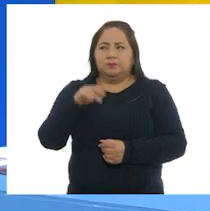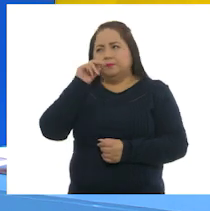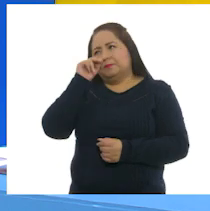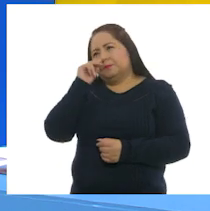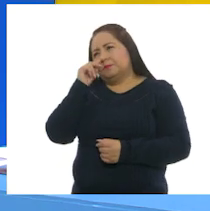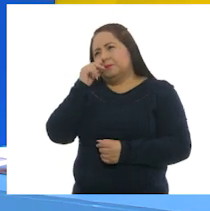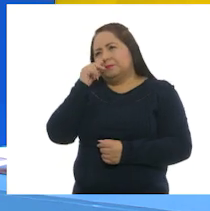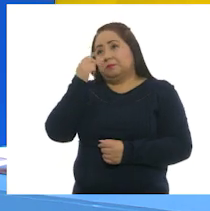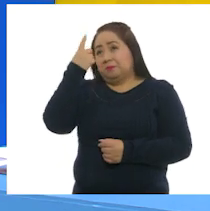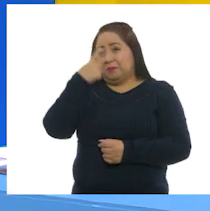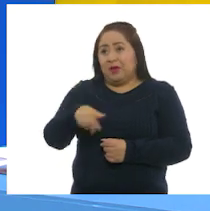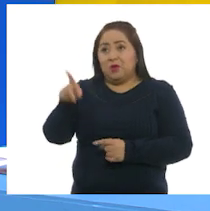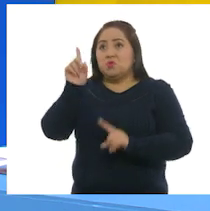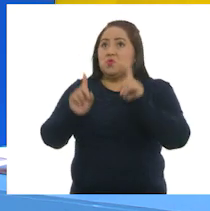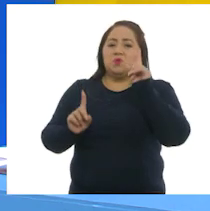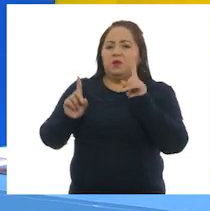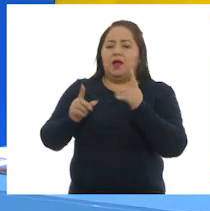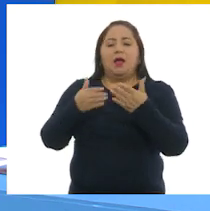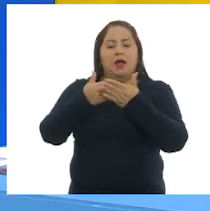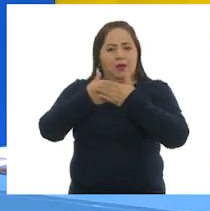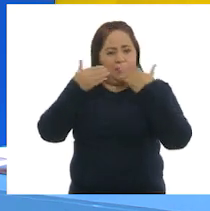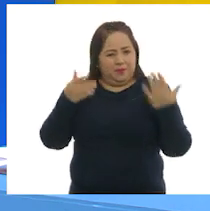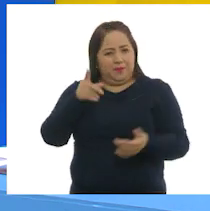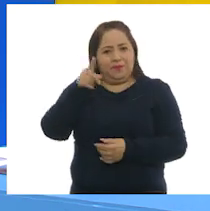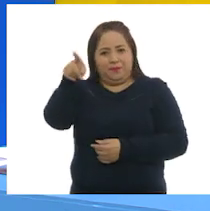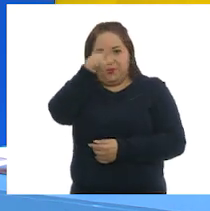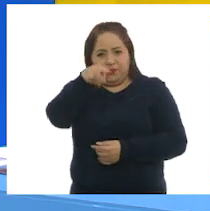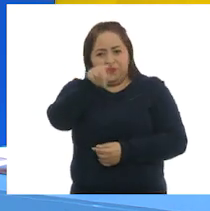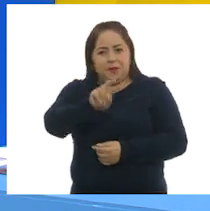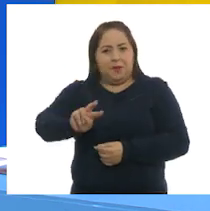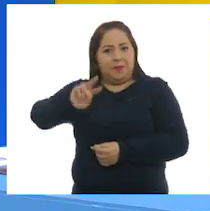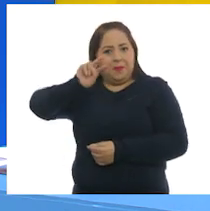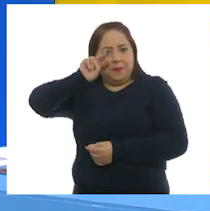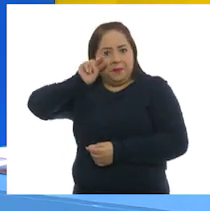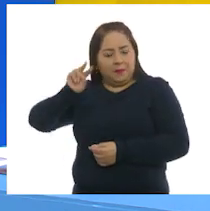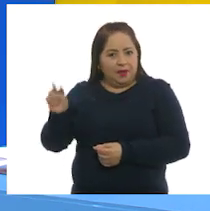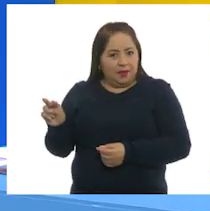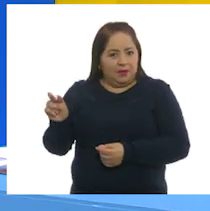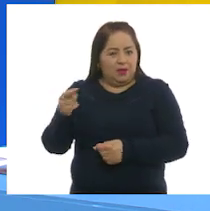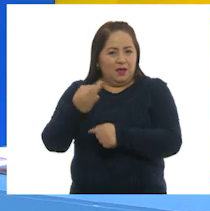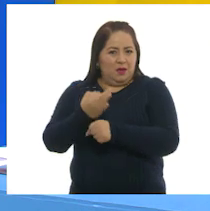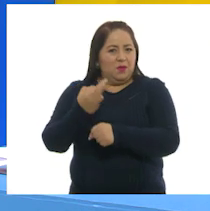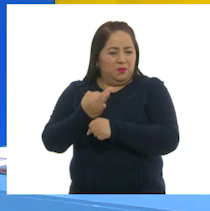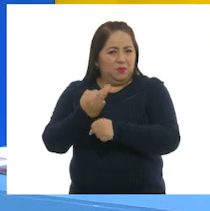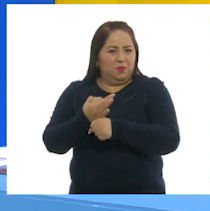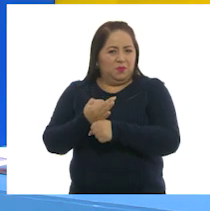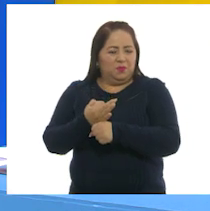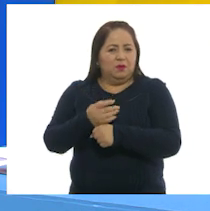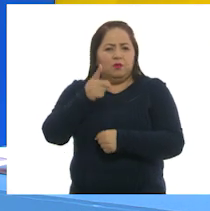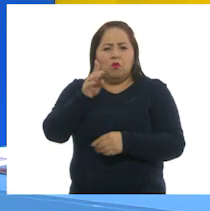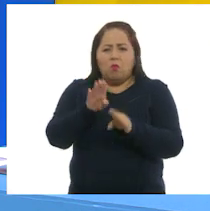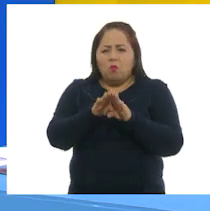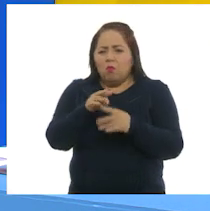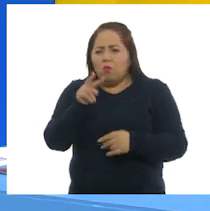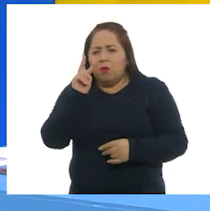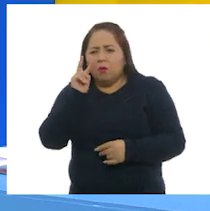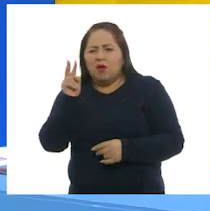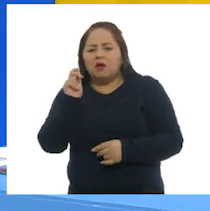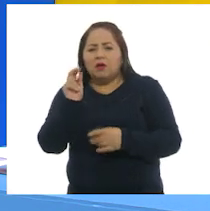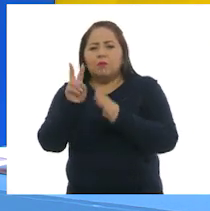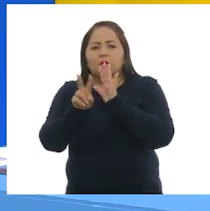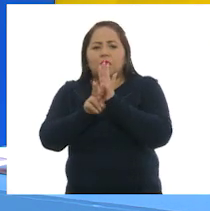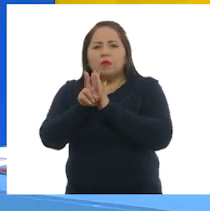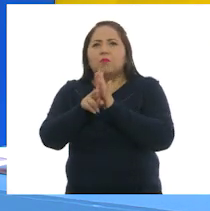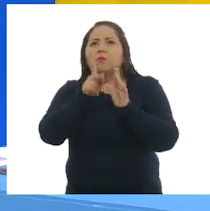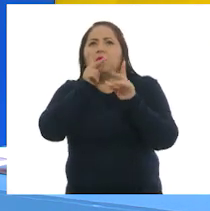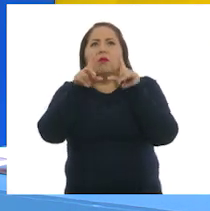Para salir de dudas, te invito a ti y a los niños que nos acompañan desde casa a observar el siguiente video